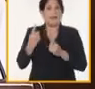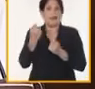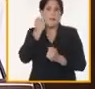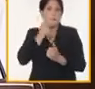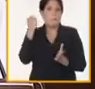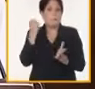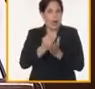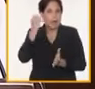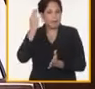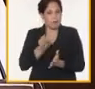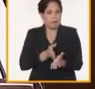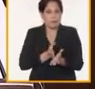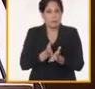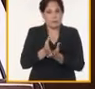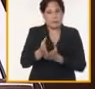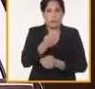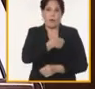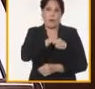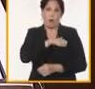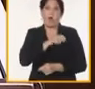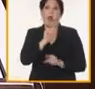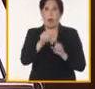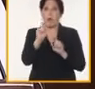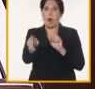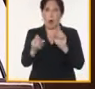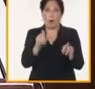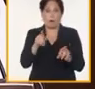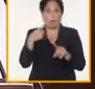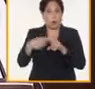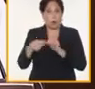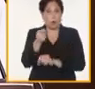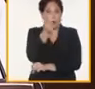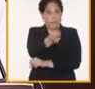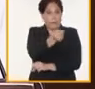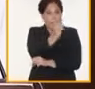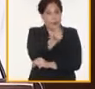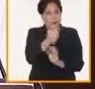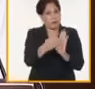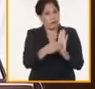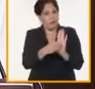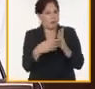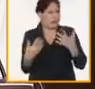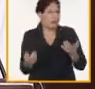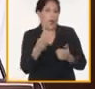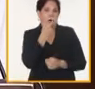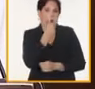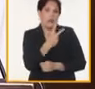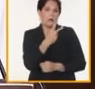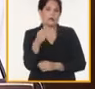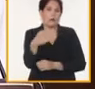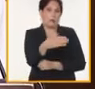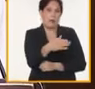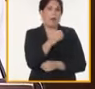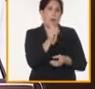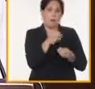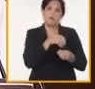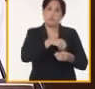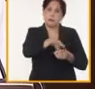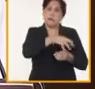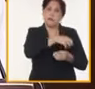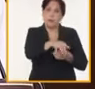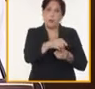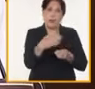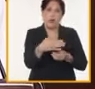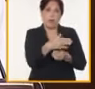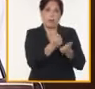su sostenibilidad. En la actividad de la pesca, se fortalece el sistema de atención a la acuicultura por constituir